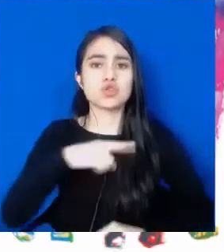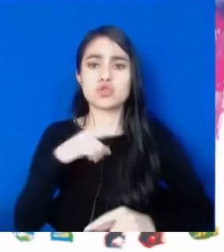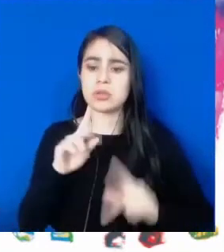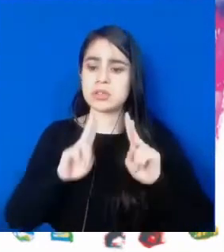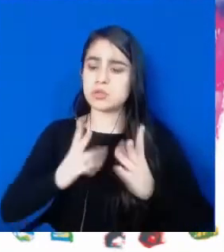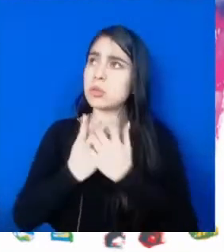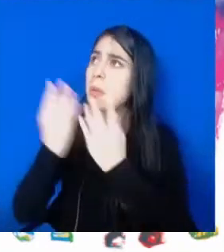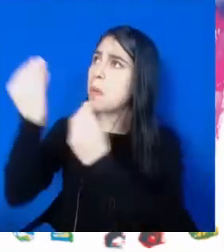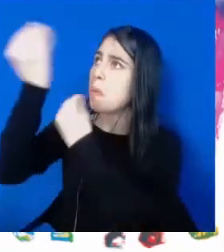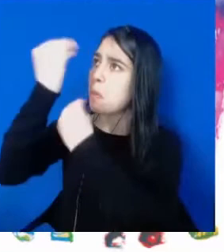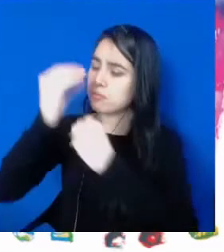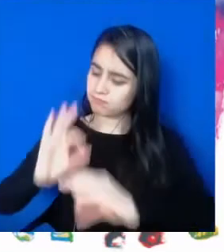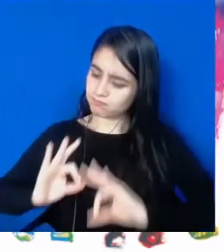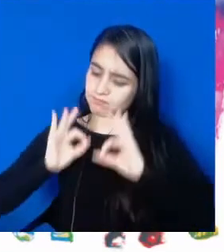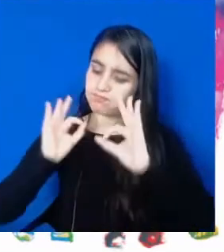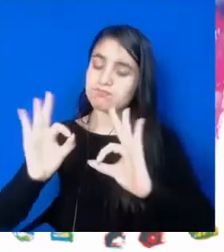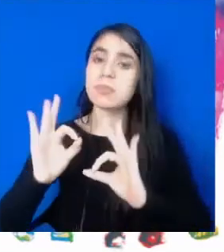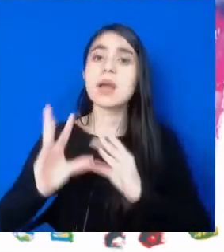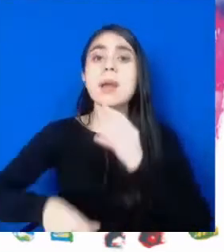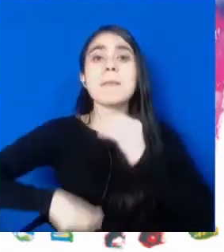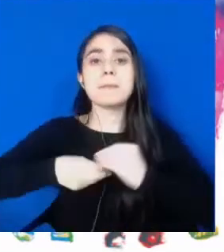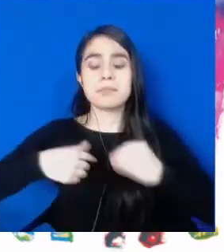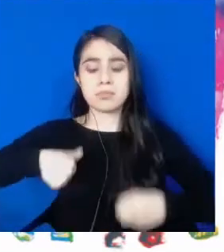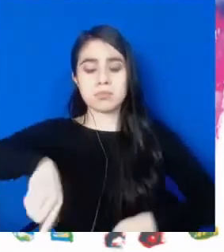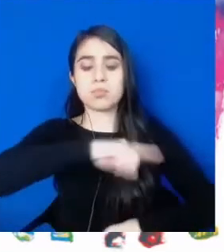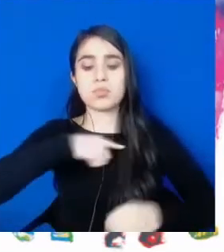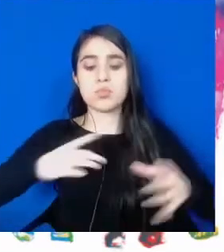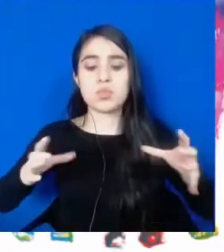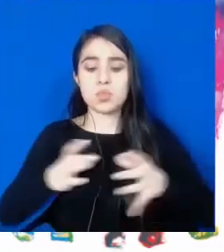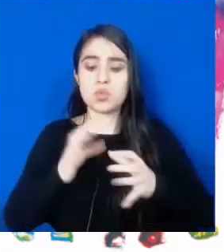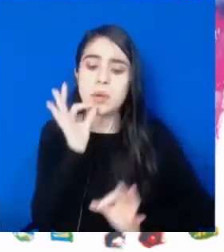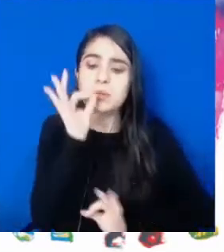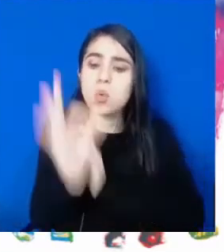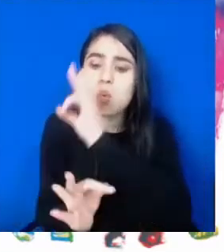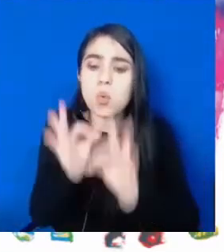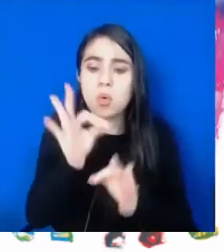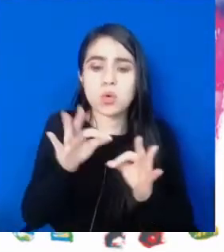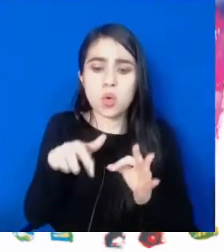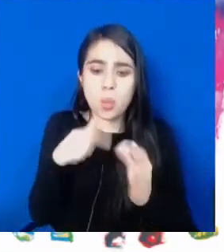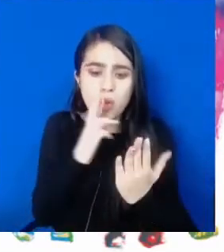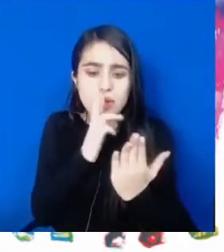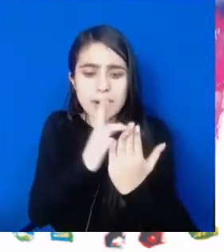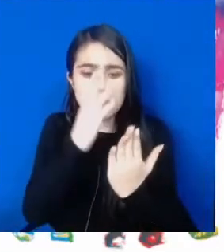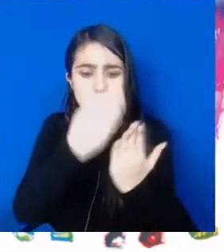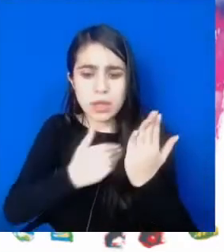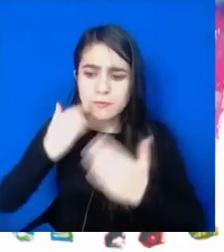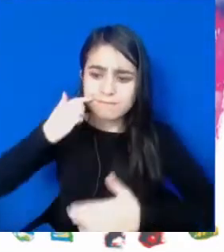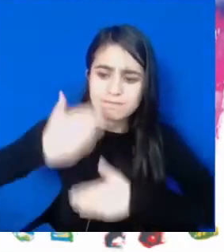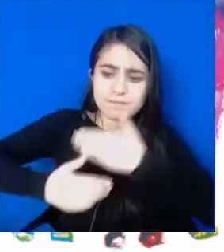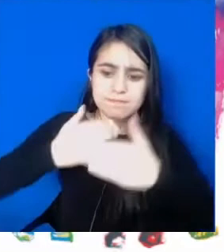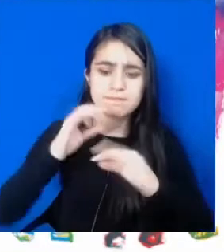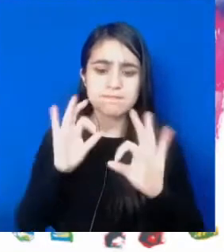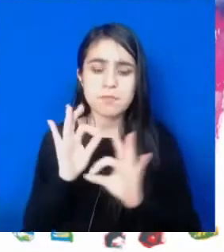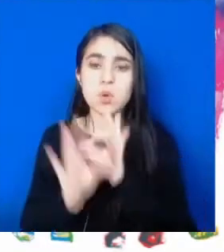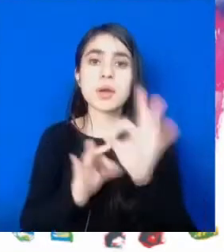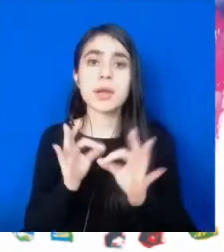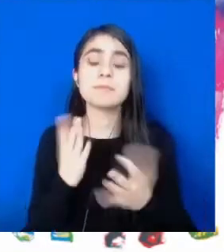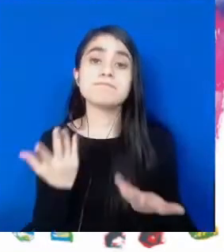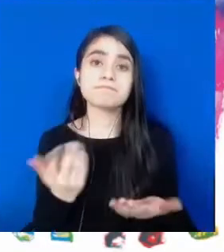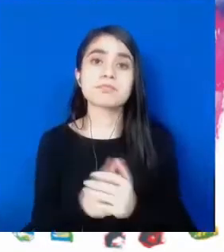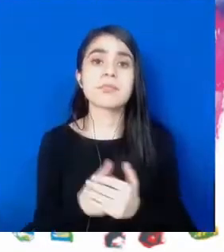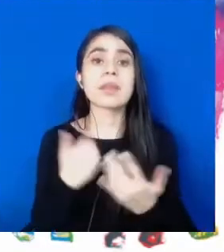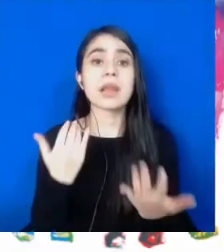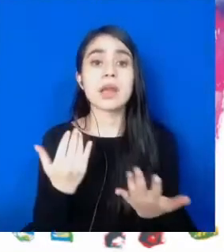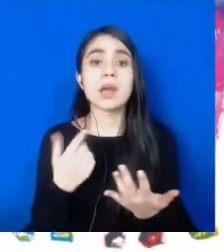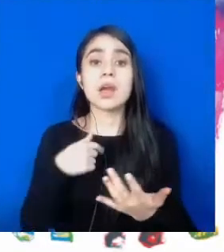Hemos sido excelentes alumnos y hemos sido excelentes cuidadores de estos resultados. No obstante